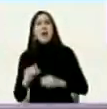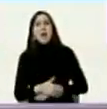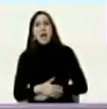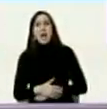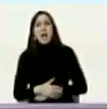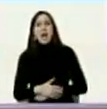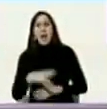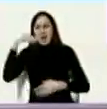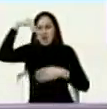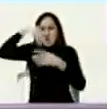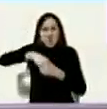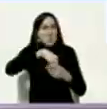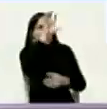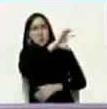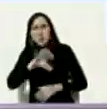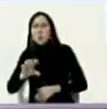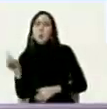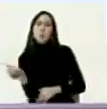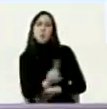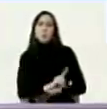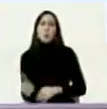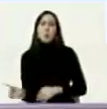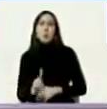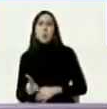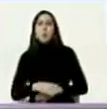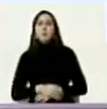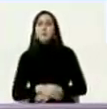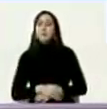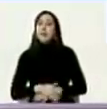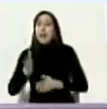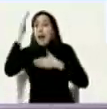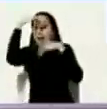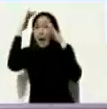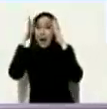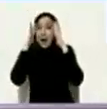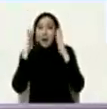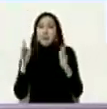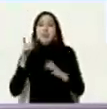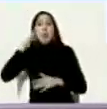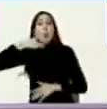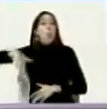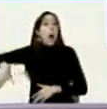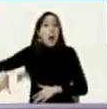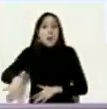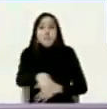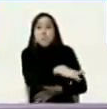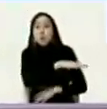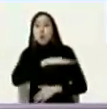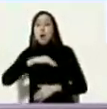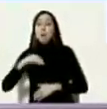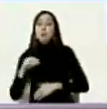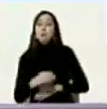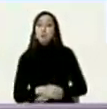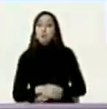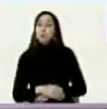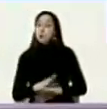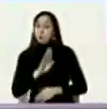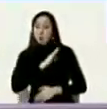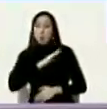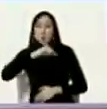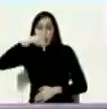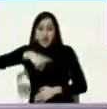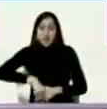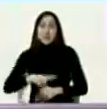intervencionismo extranjero atendiendo a la voz nacional a la voz propia del país